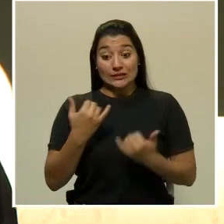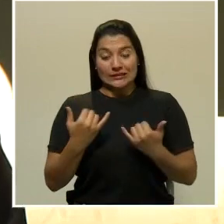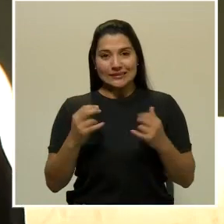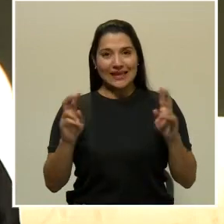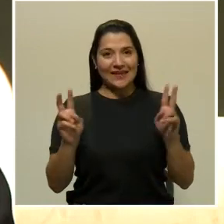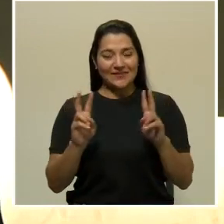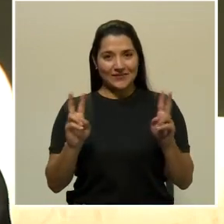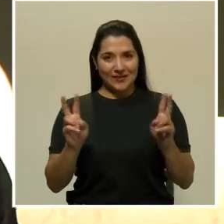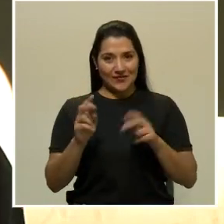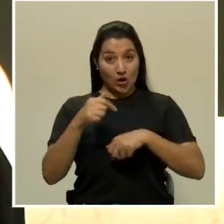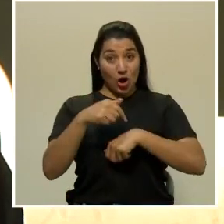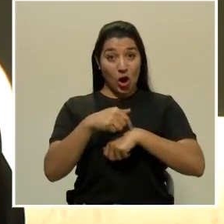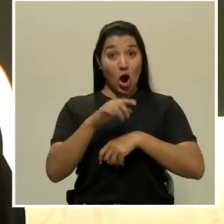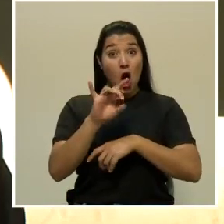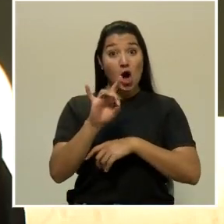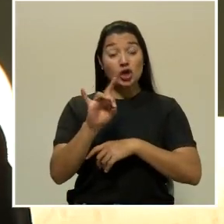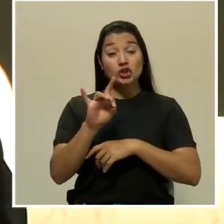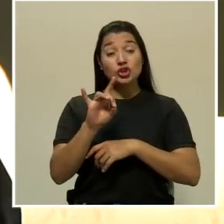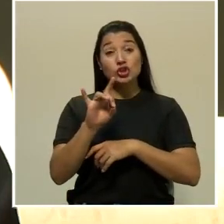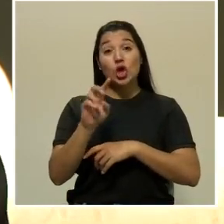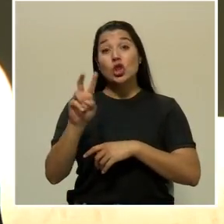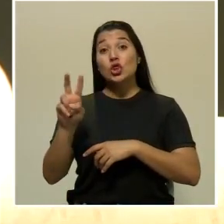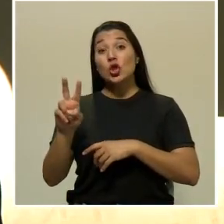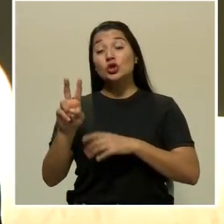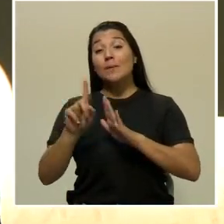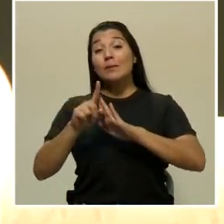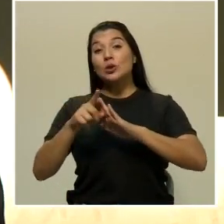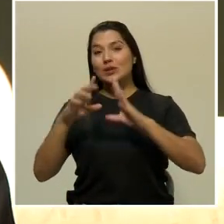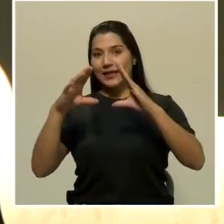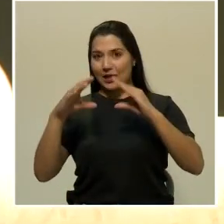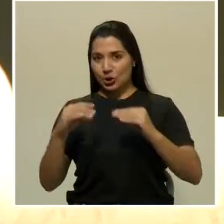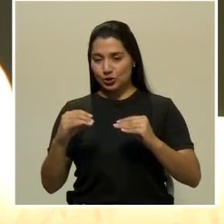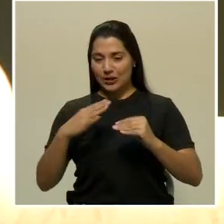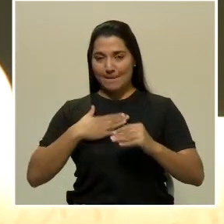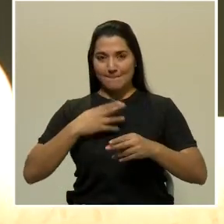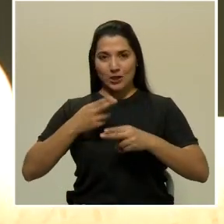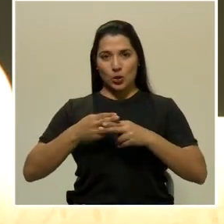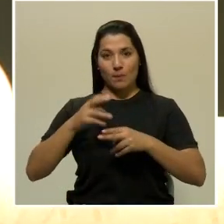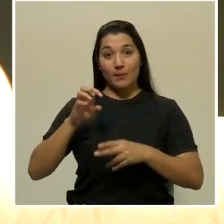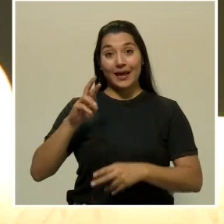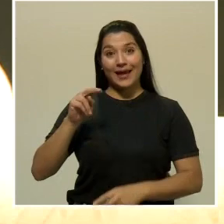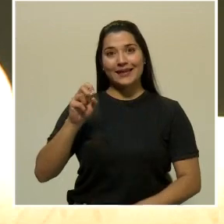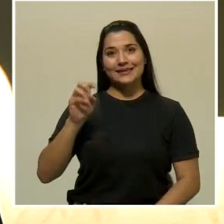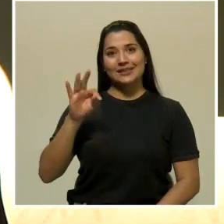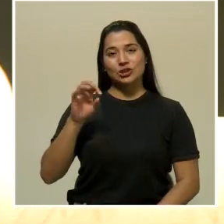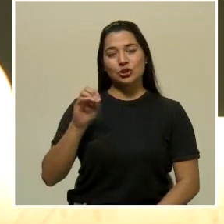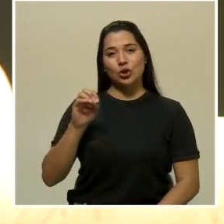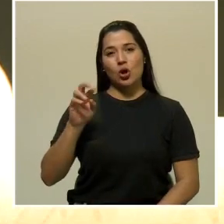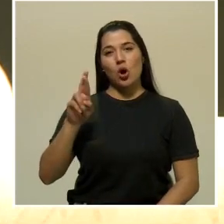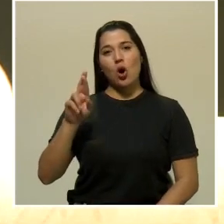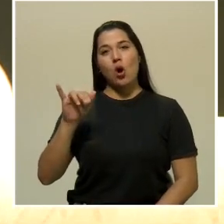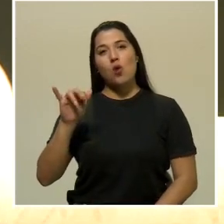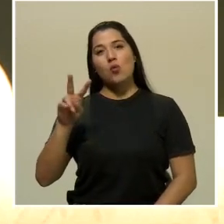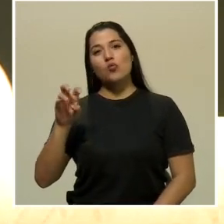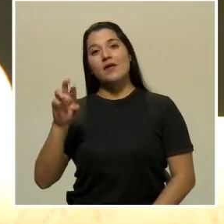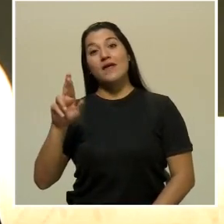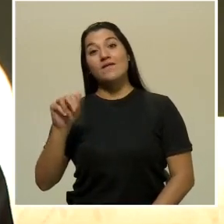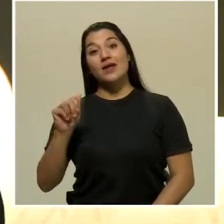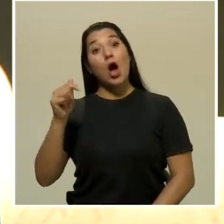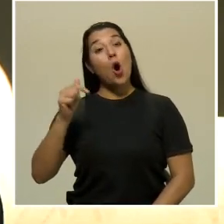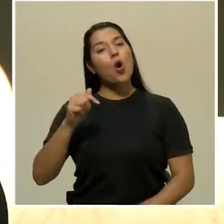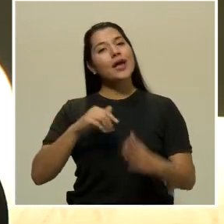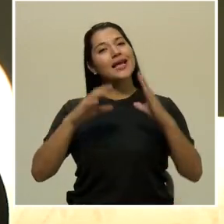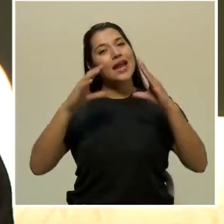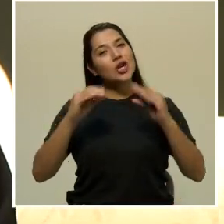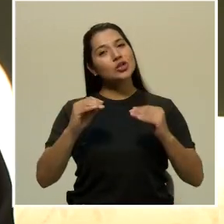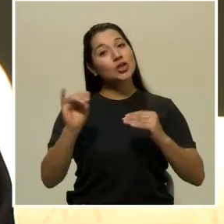vivo a las 8 de la noche con 2 minutos. Soy Ernesto Rivera. Esta noche, como pueden ver, las